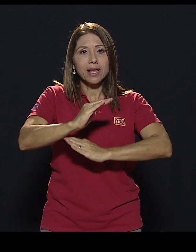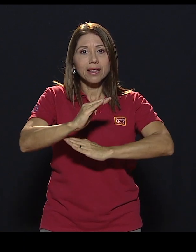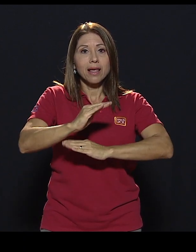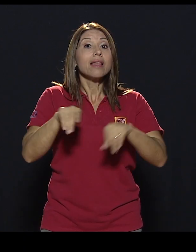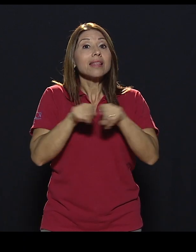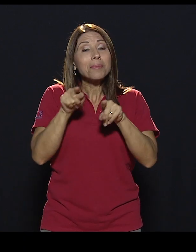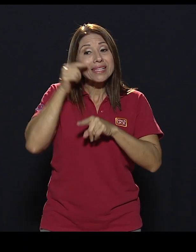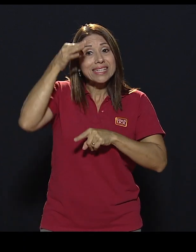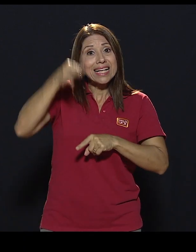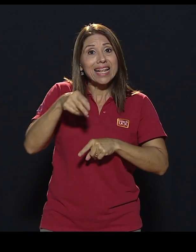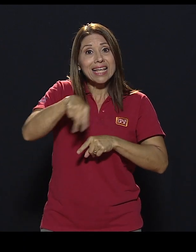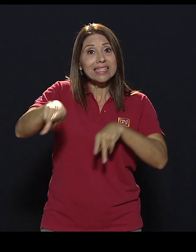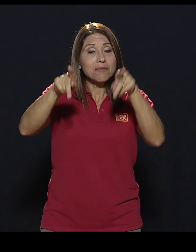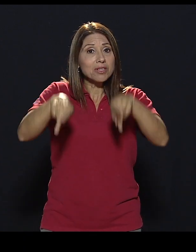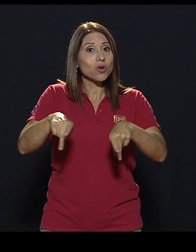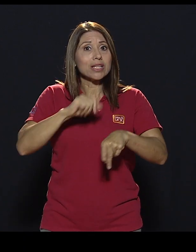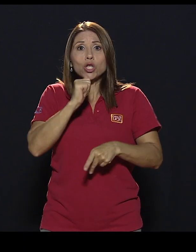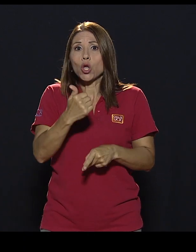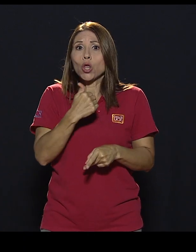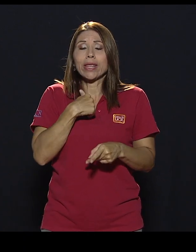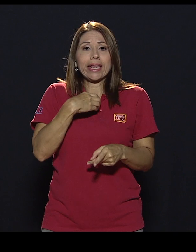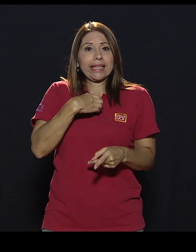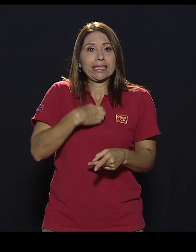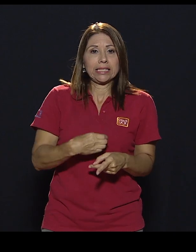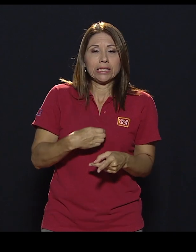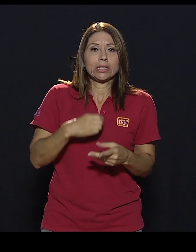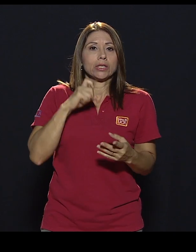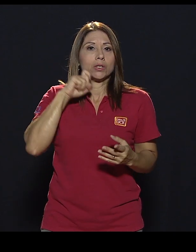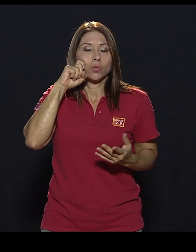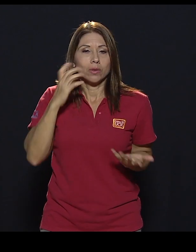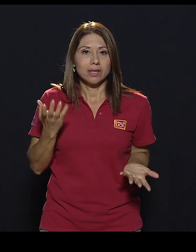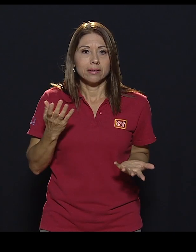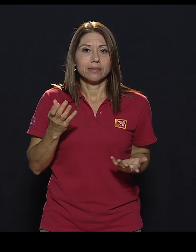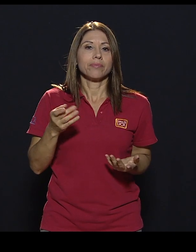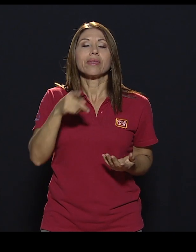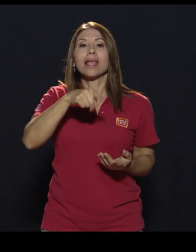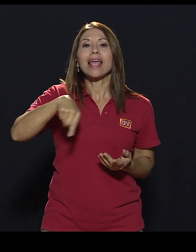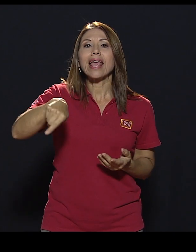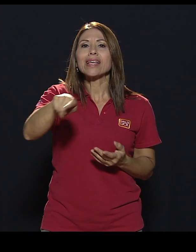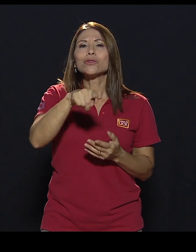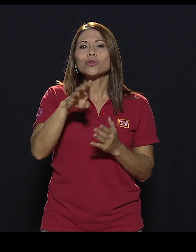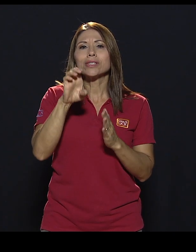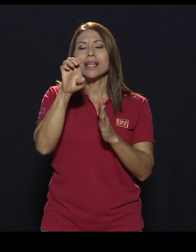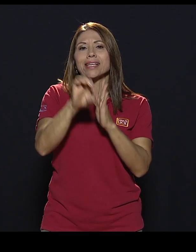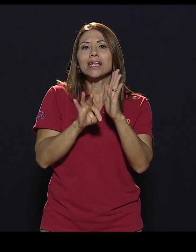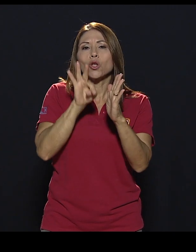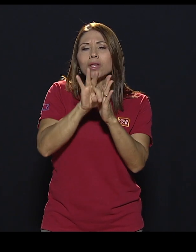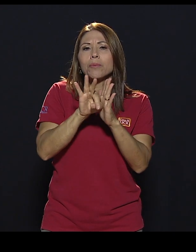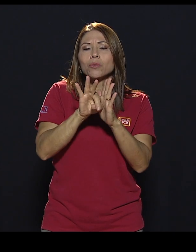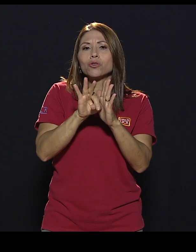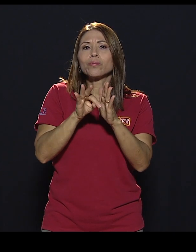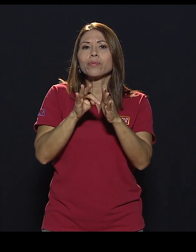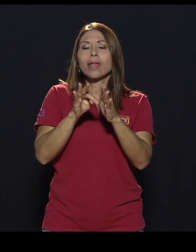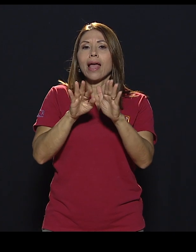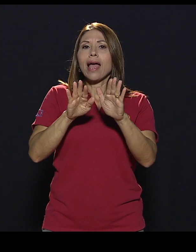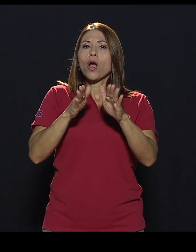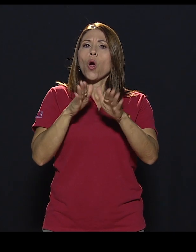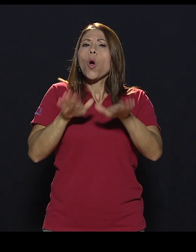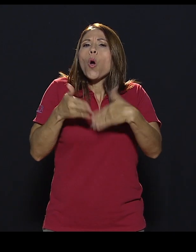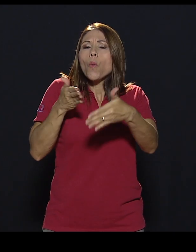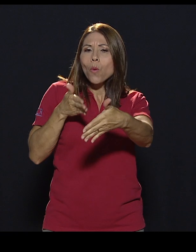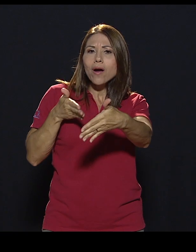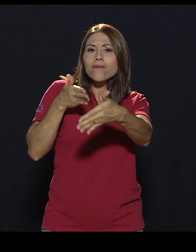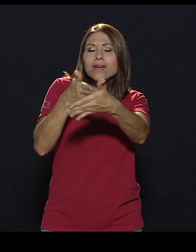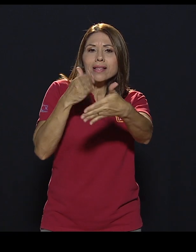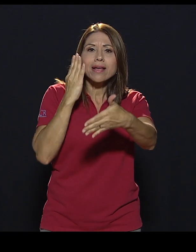que también se cree que son personas asexuadas. ¿Cómo afecta esos estereotipos la vivencia de la identidad de